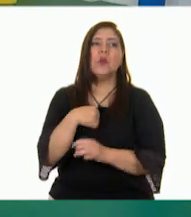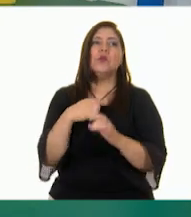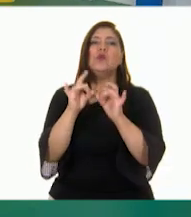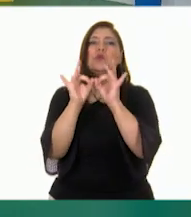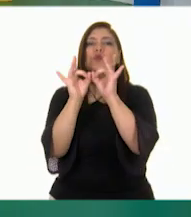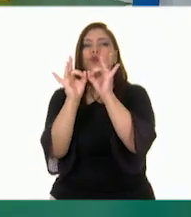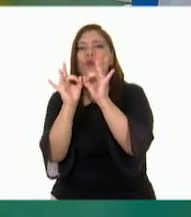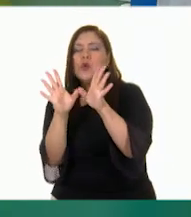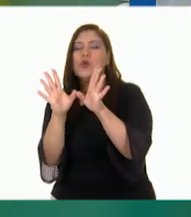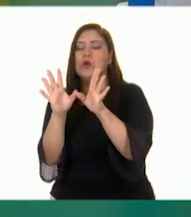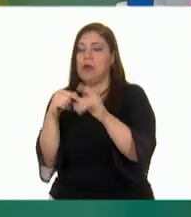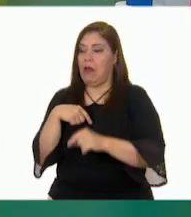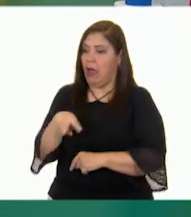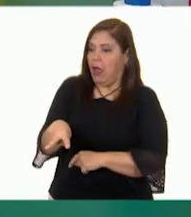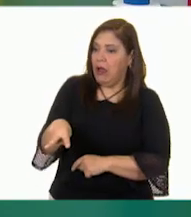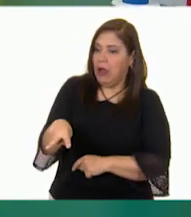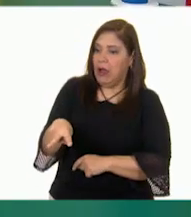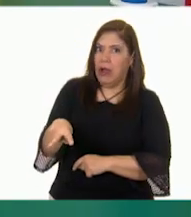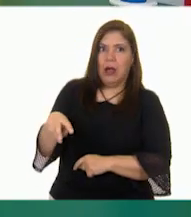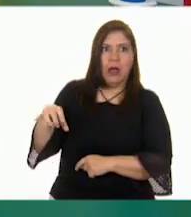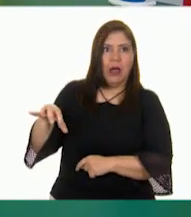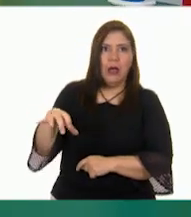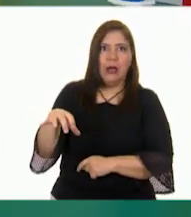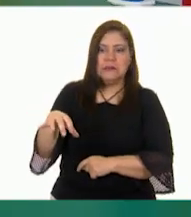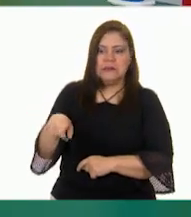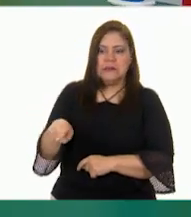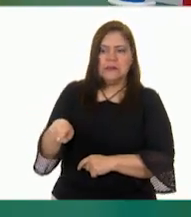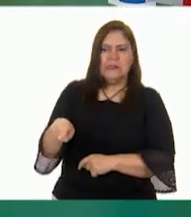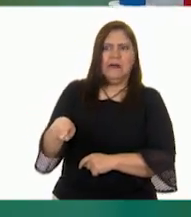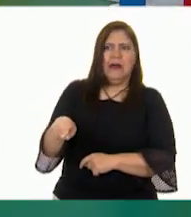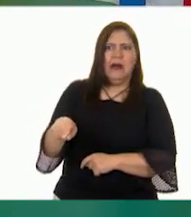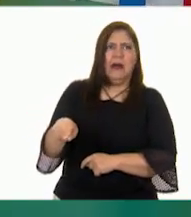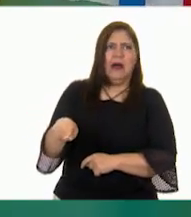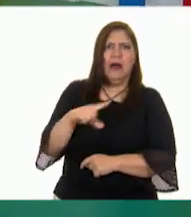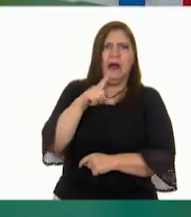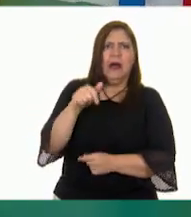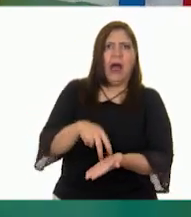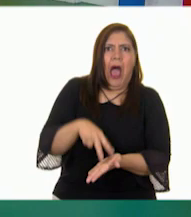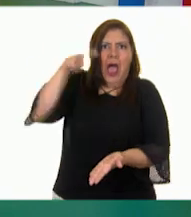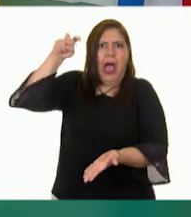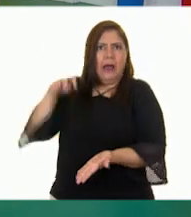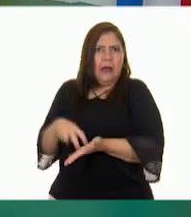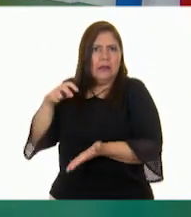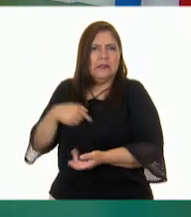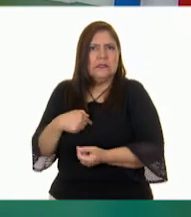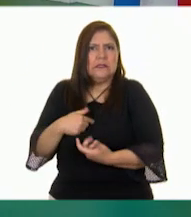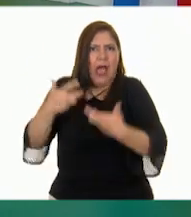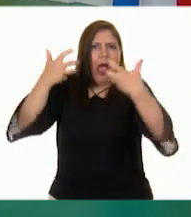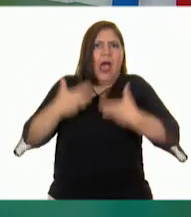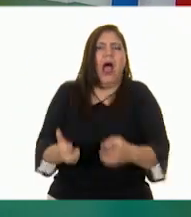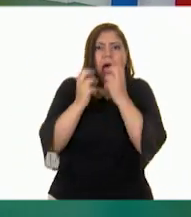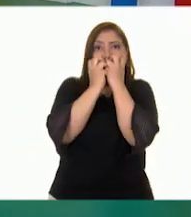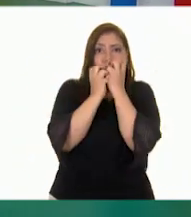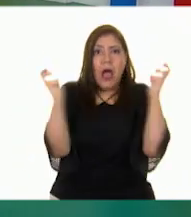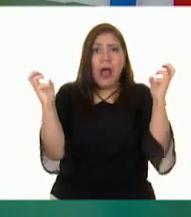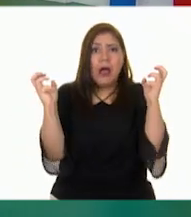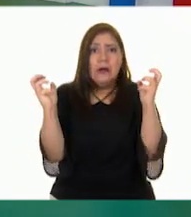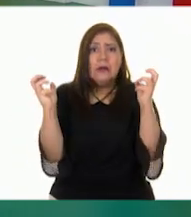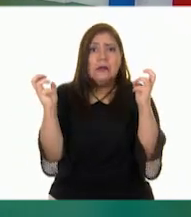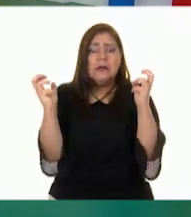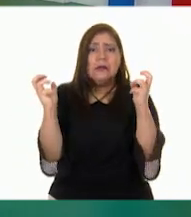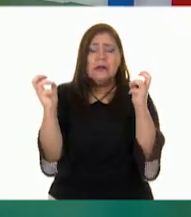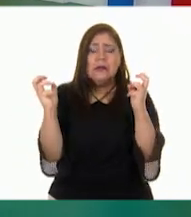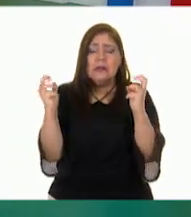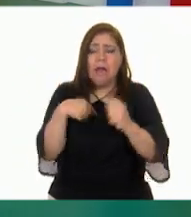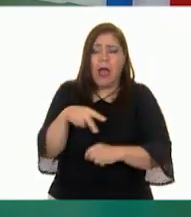una de ellas, pues la vi y ¡ah! Salté y grité y me dio